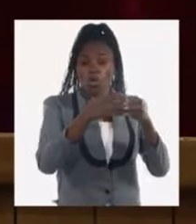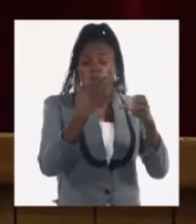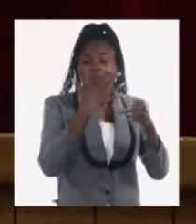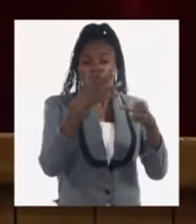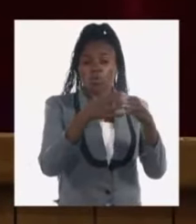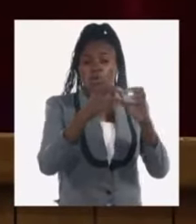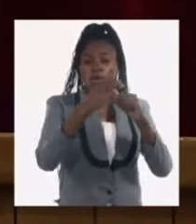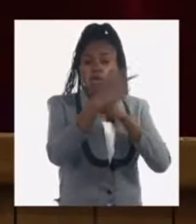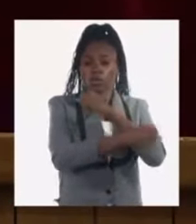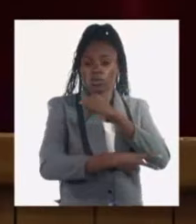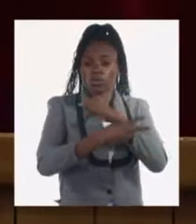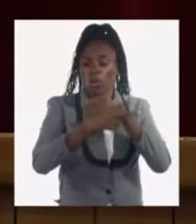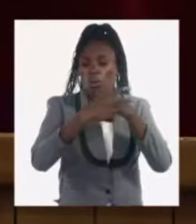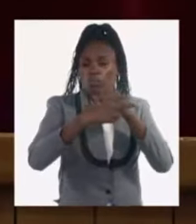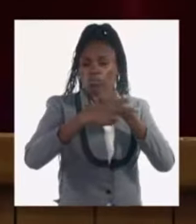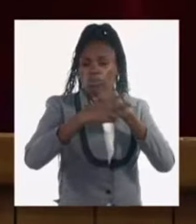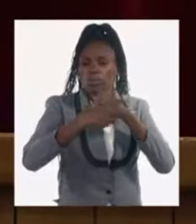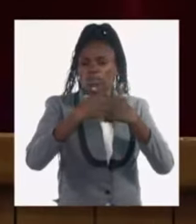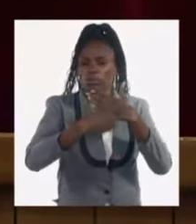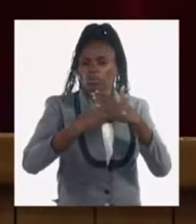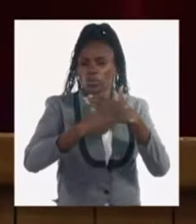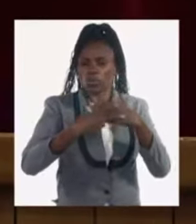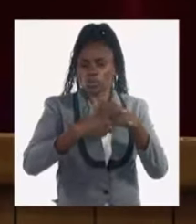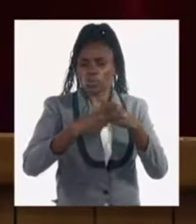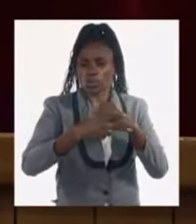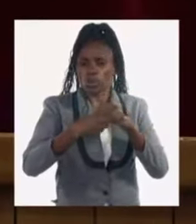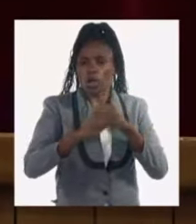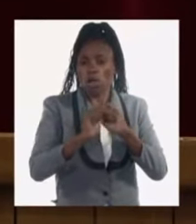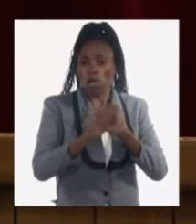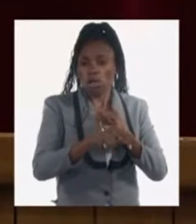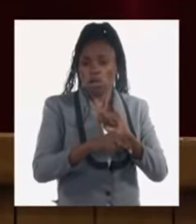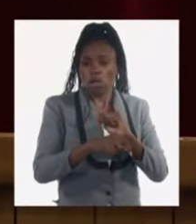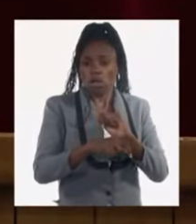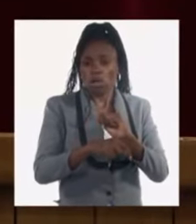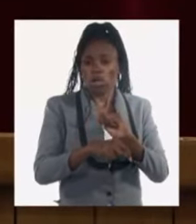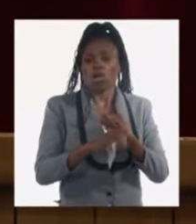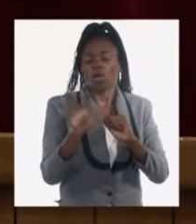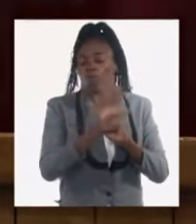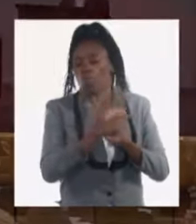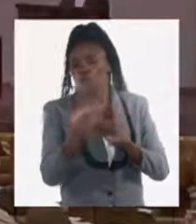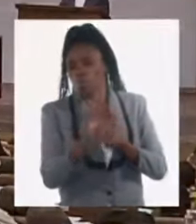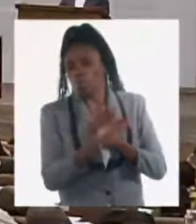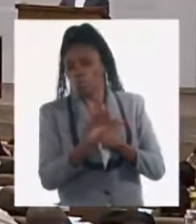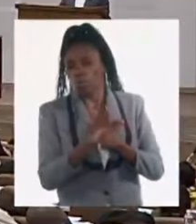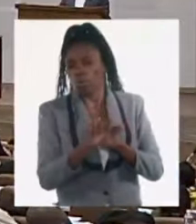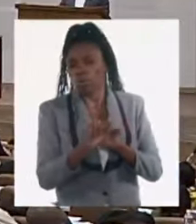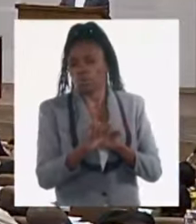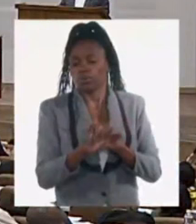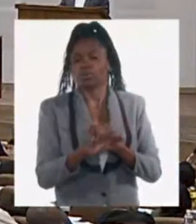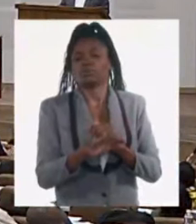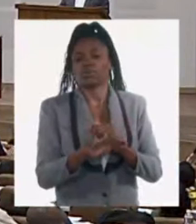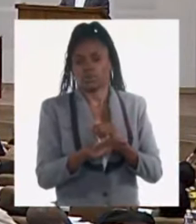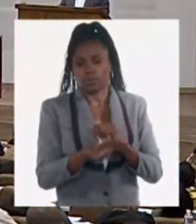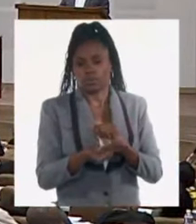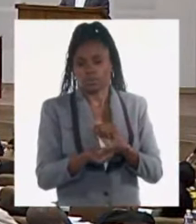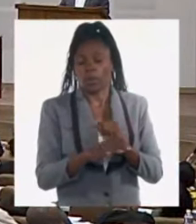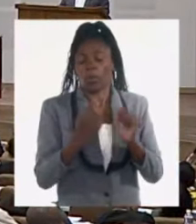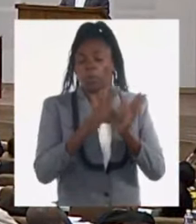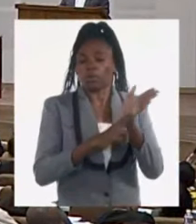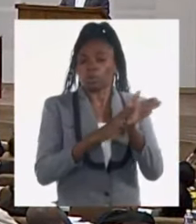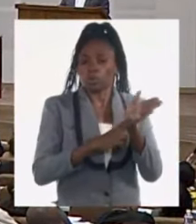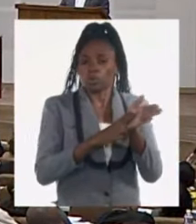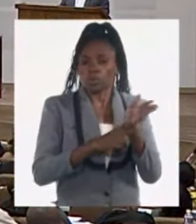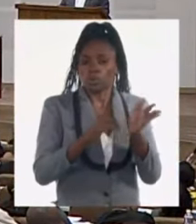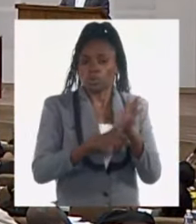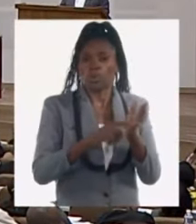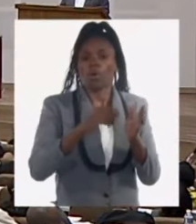350 kilómetros de redes y 85 kilómetros de conductoras para saneamiento con beneficio a